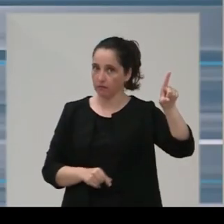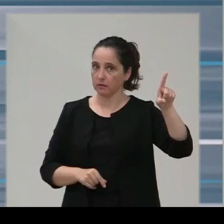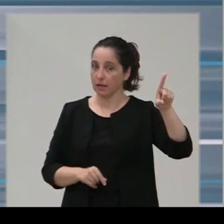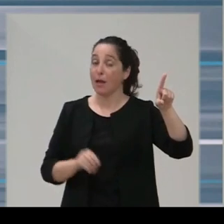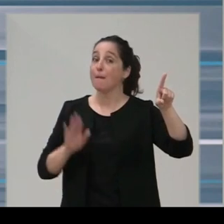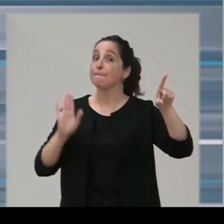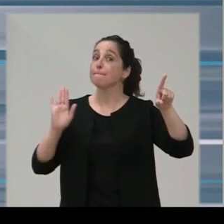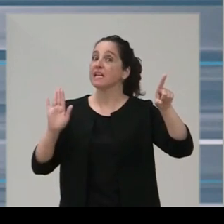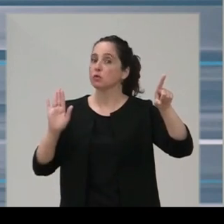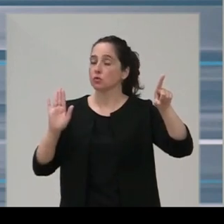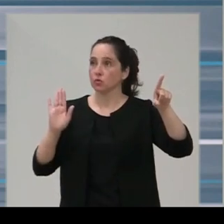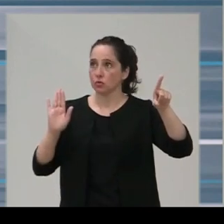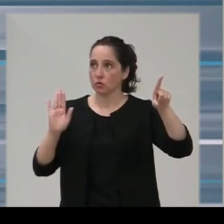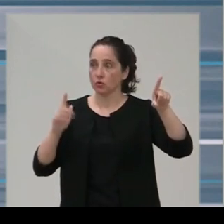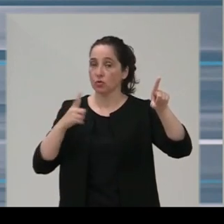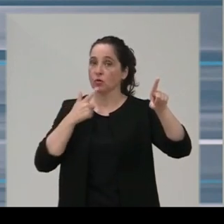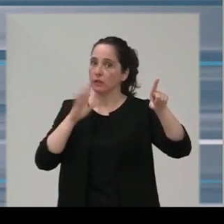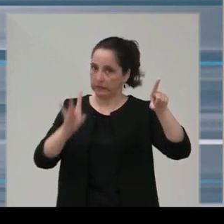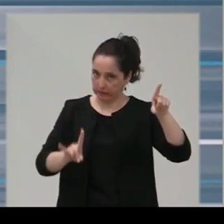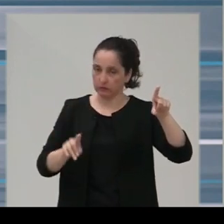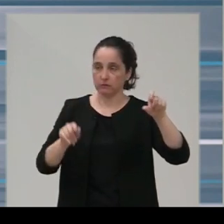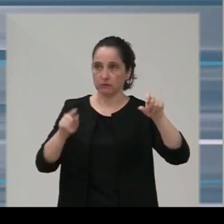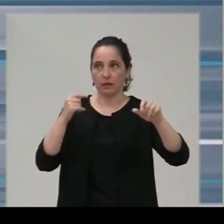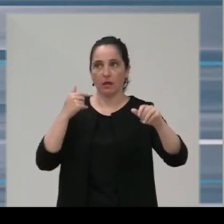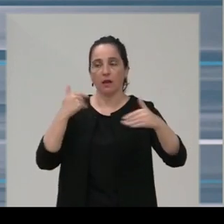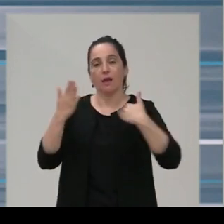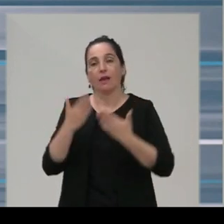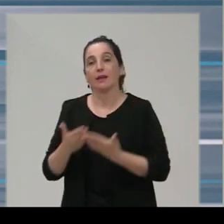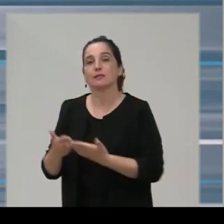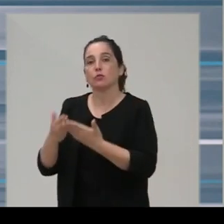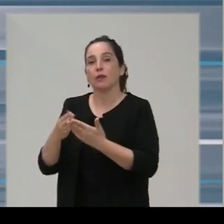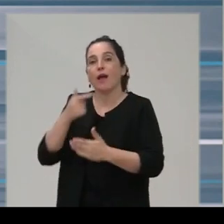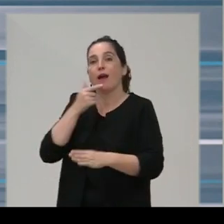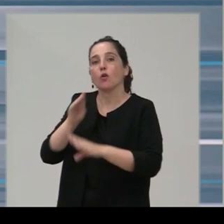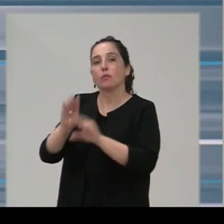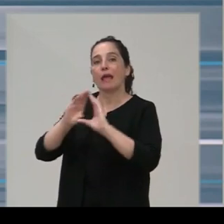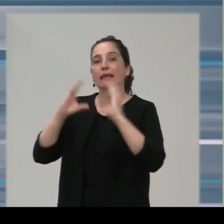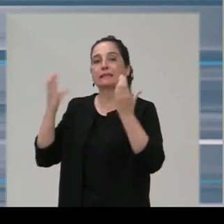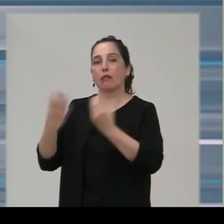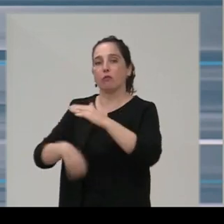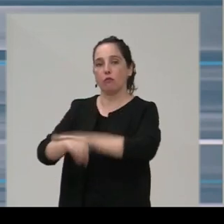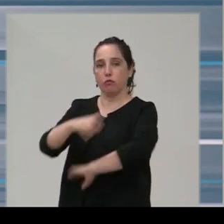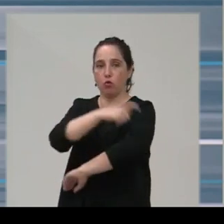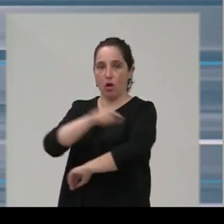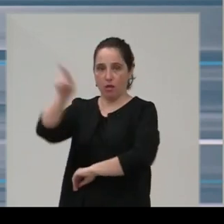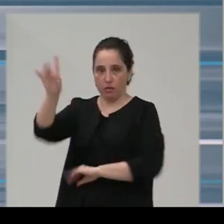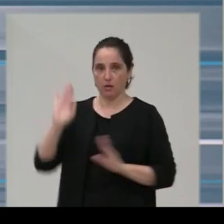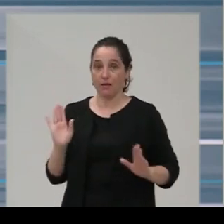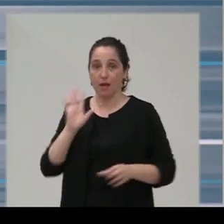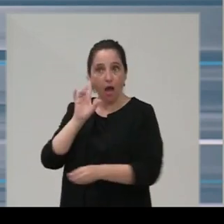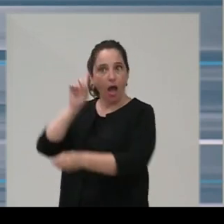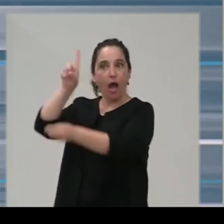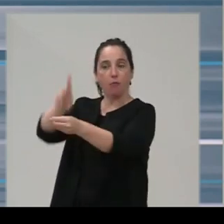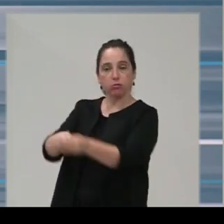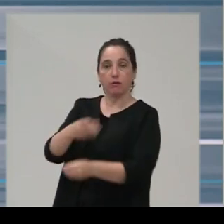pero les digo que sí vamos a estudiar la posibilidad de incorporarnos a ese